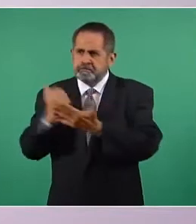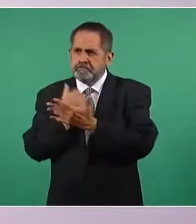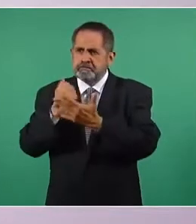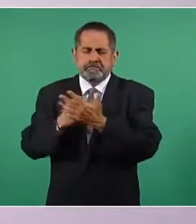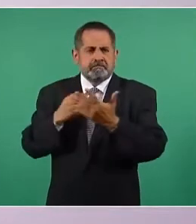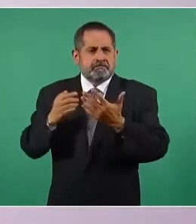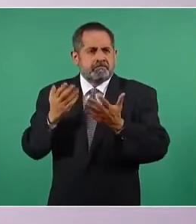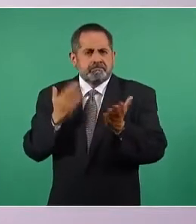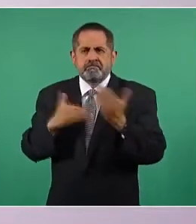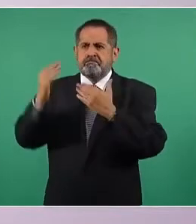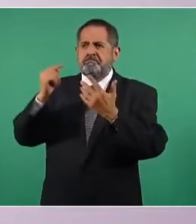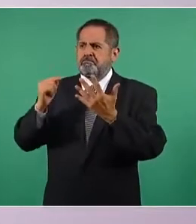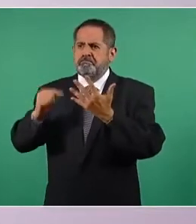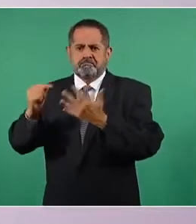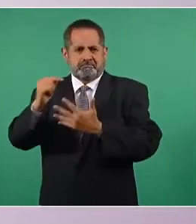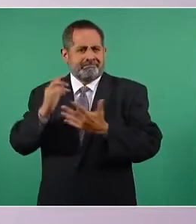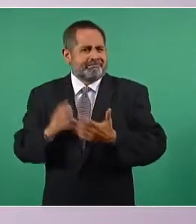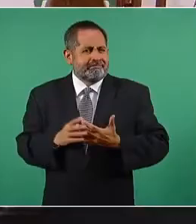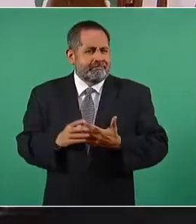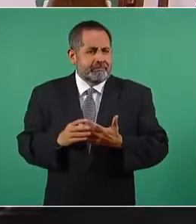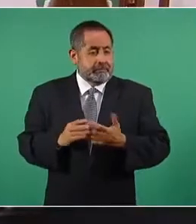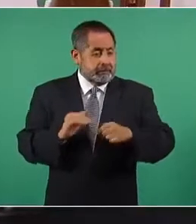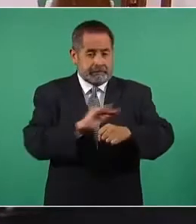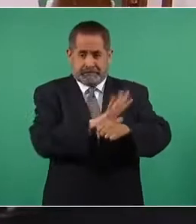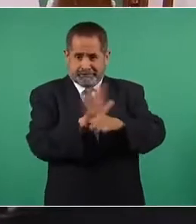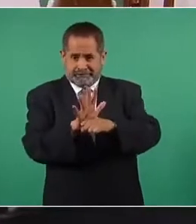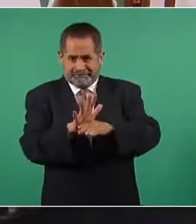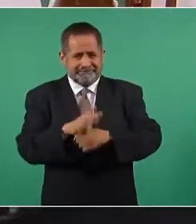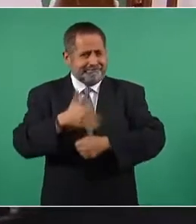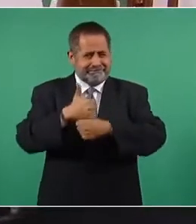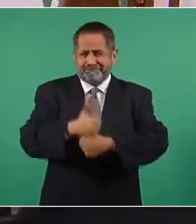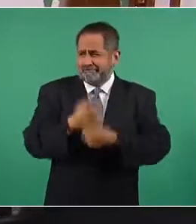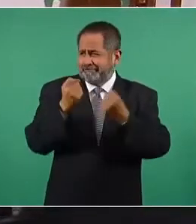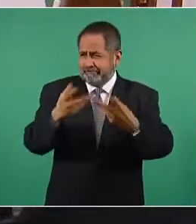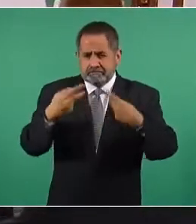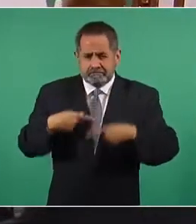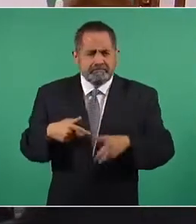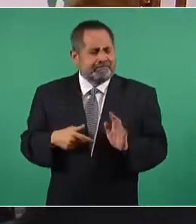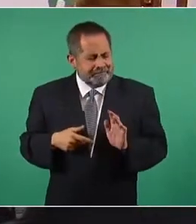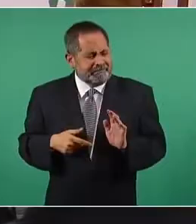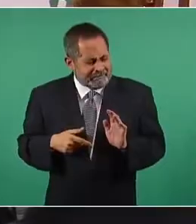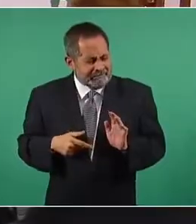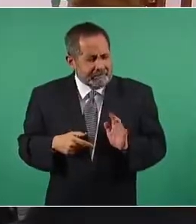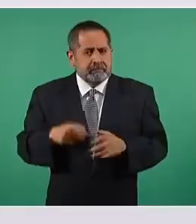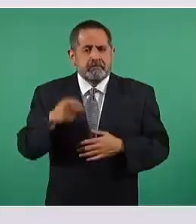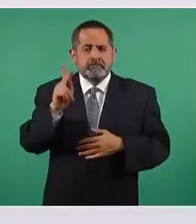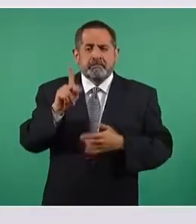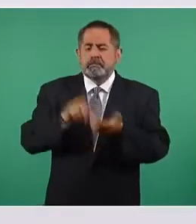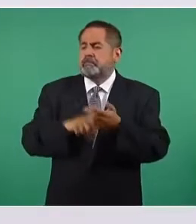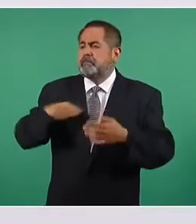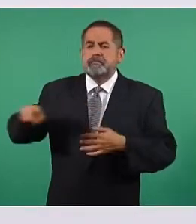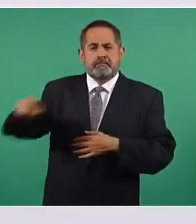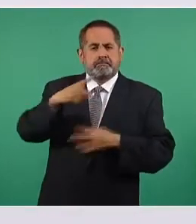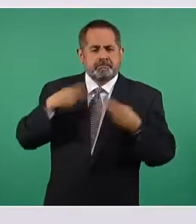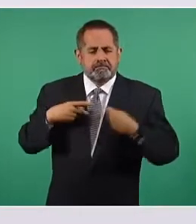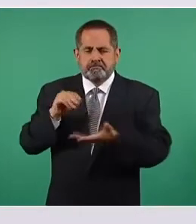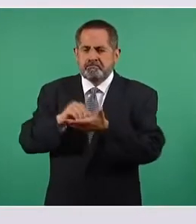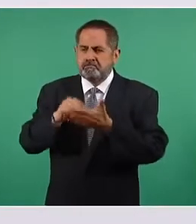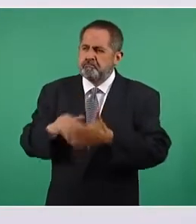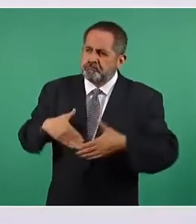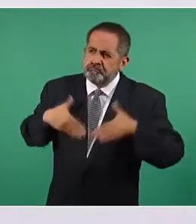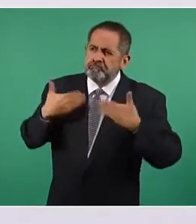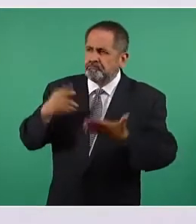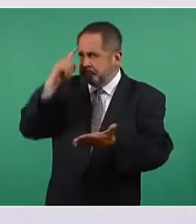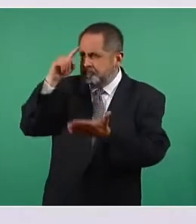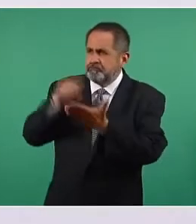A pesar de la pandemia y del sufrimiento que acarreó, la gente no ha perdido la fe en un